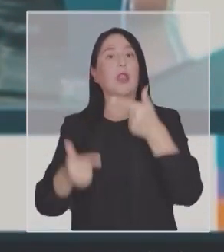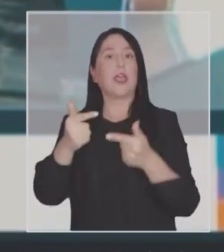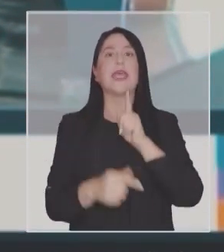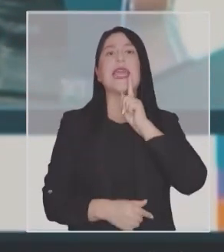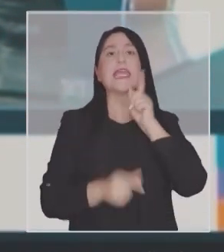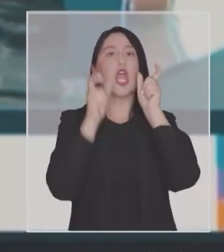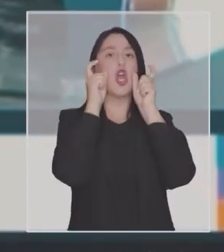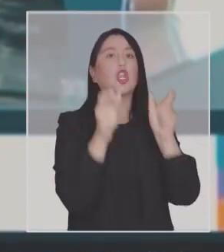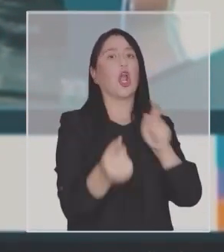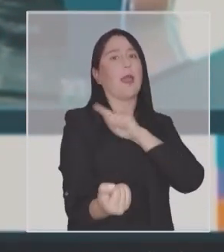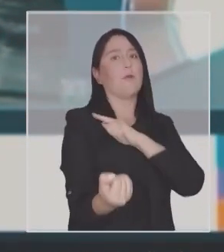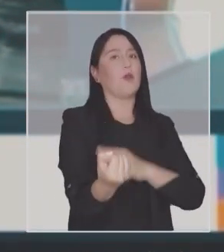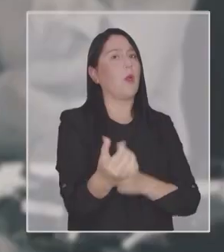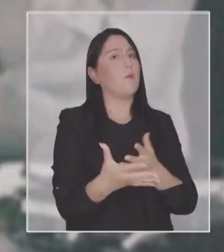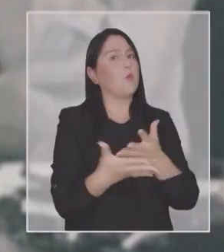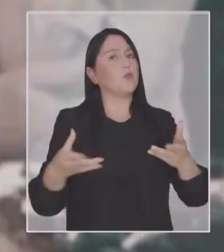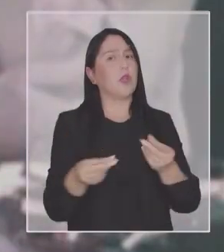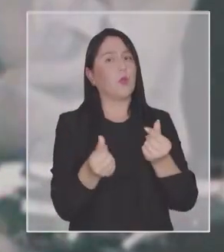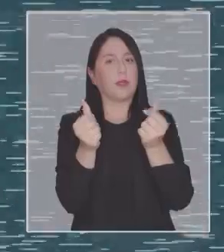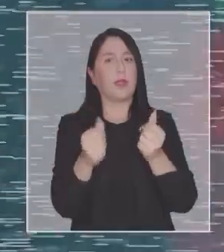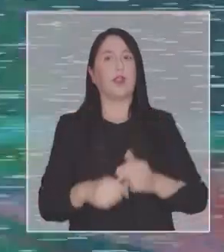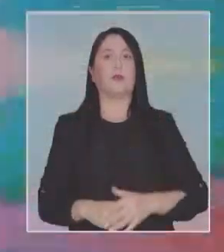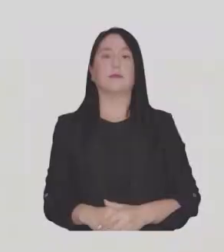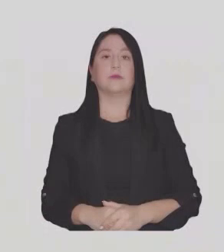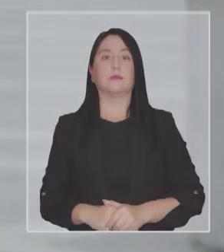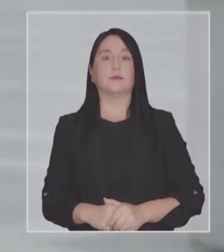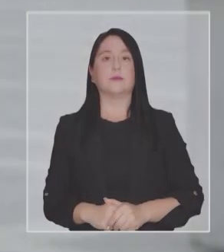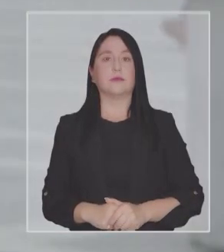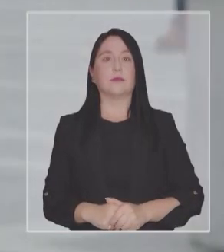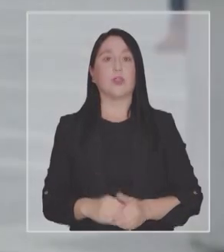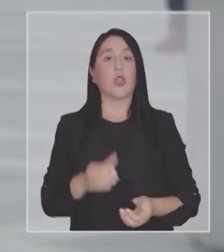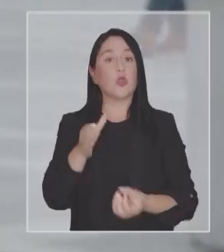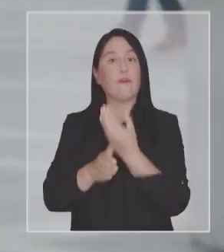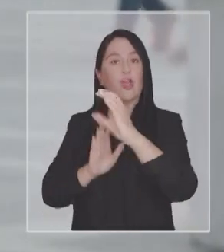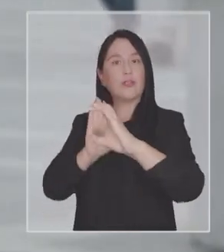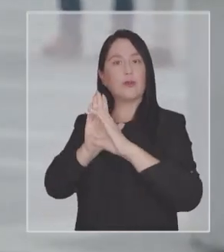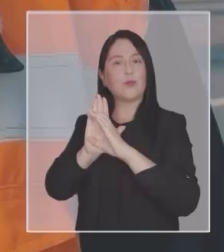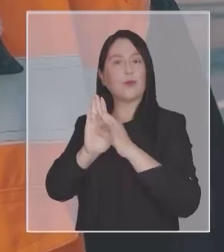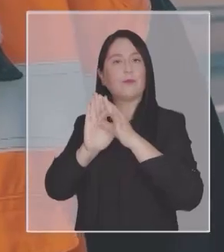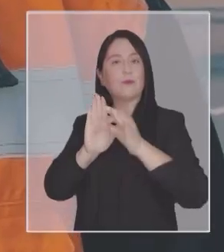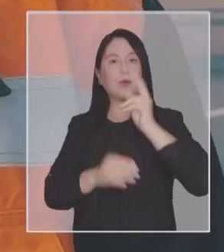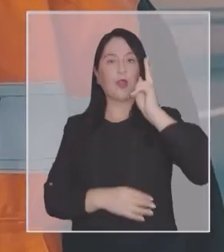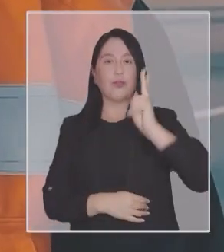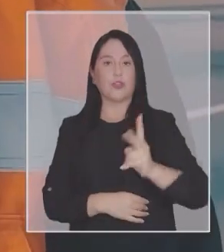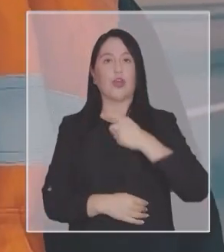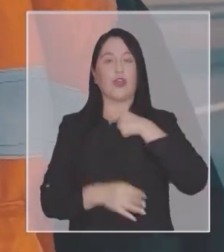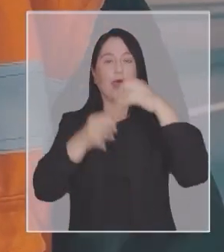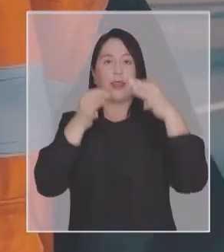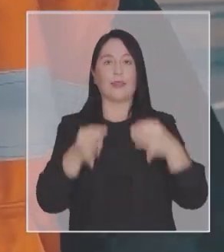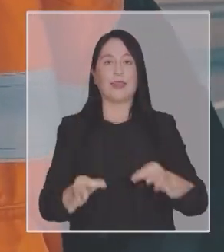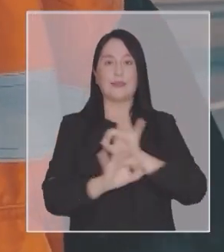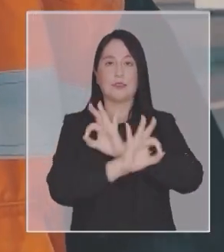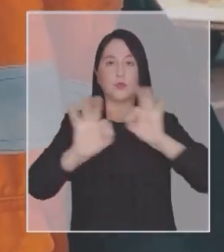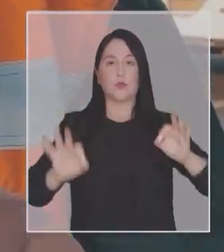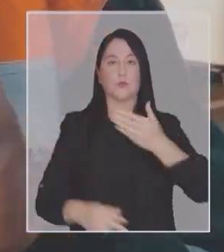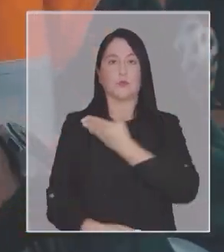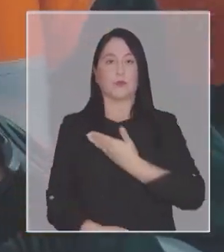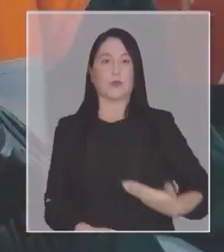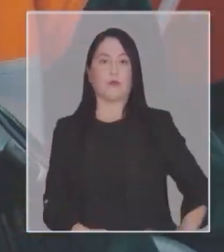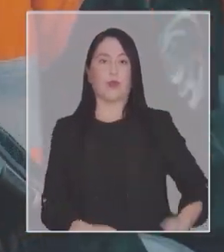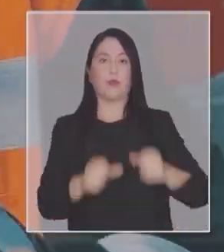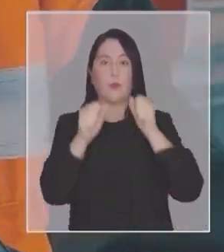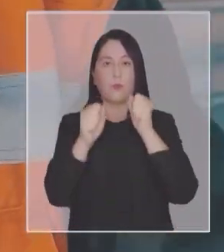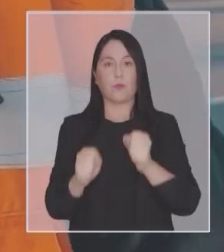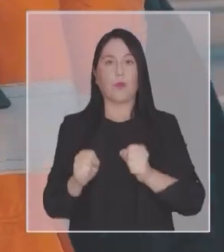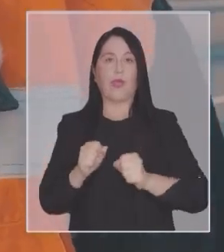controla el poder? Si son demasiadas locas. Demasiadas locas. La nueva Constitución lo prohíbe. Porque garantiza que ningún gobierno puedan